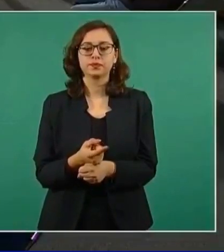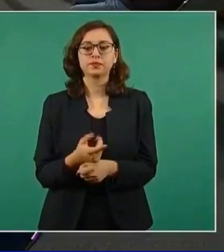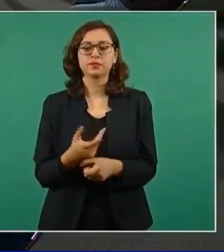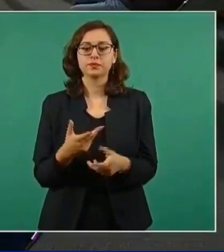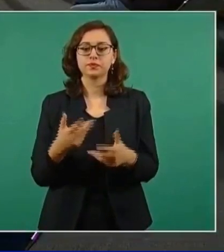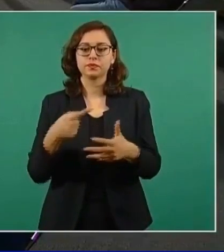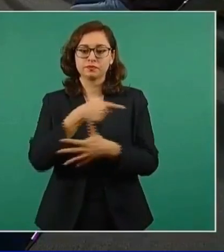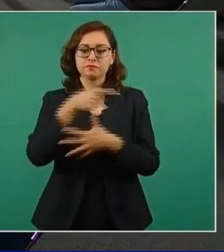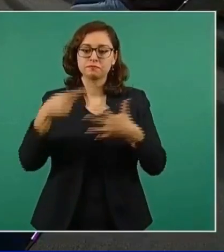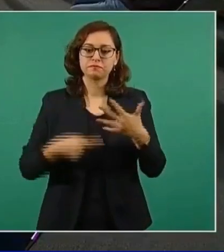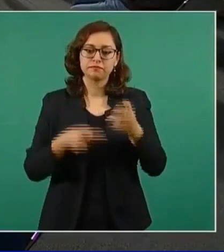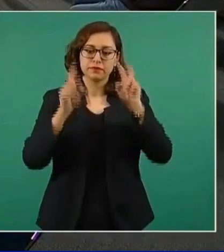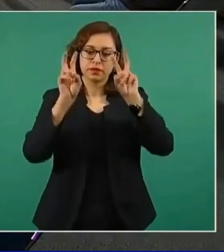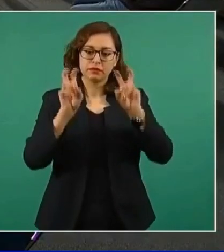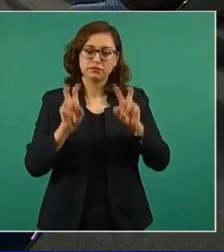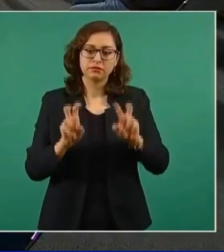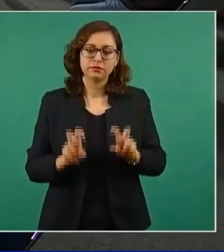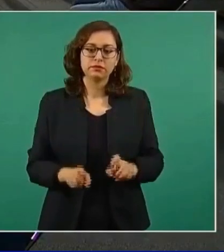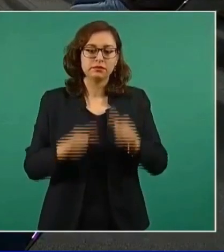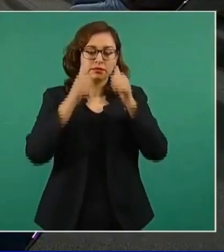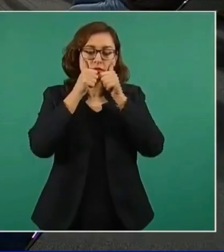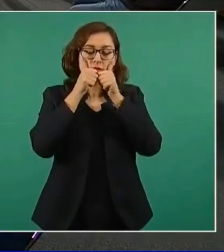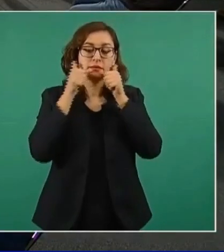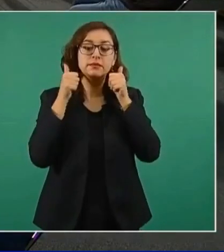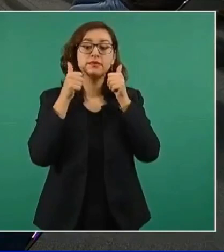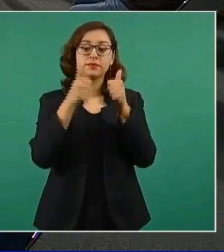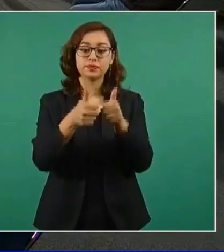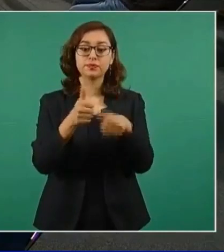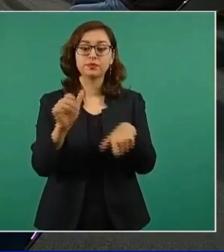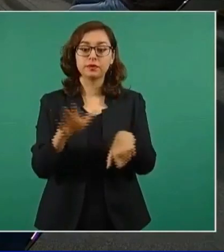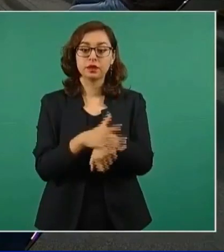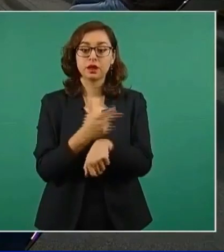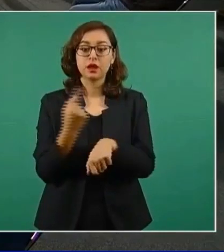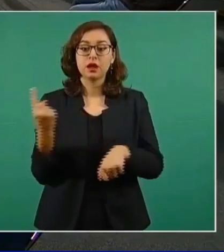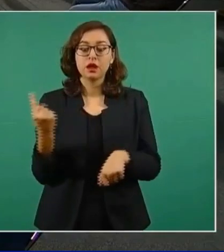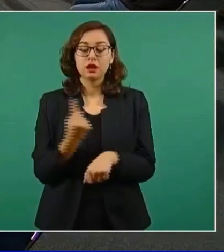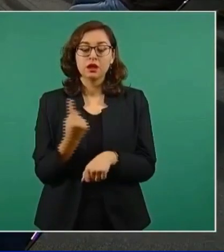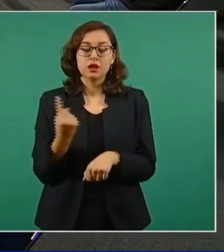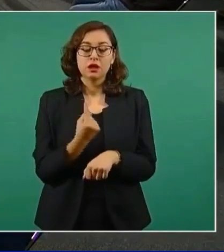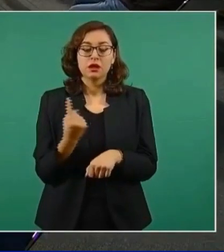atenderlo, porque hay